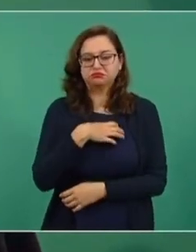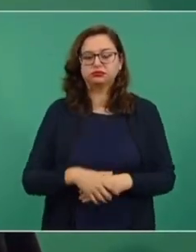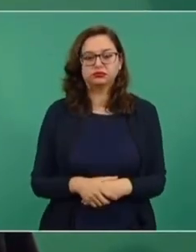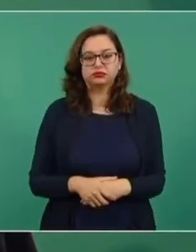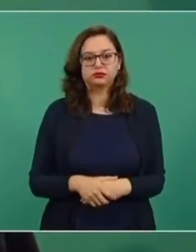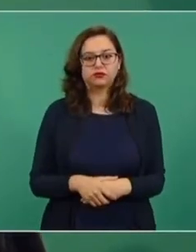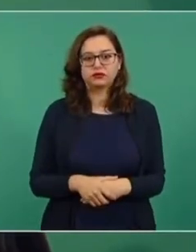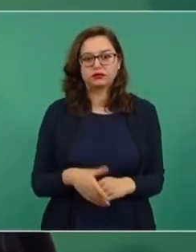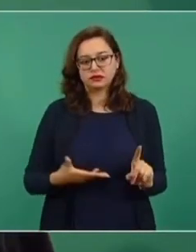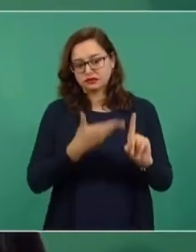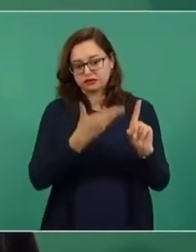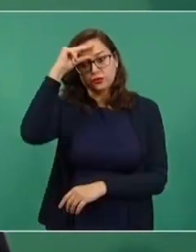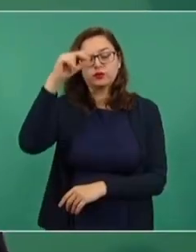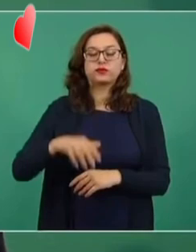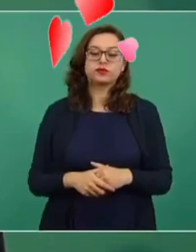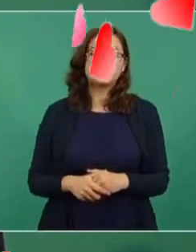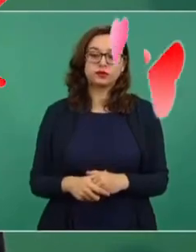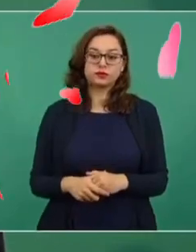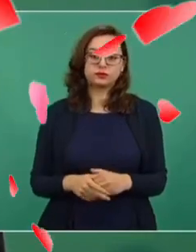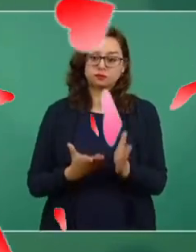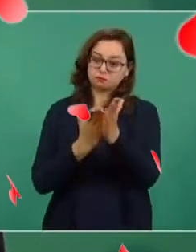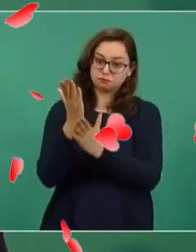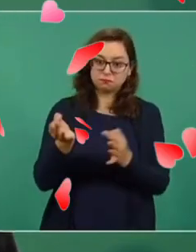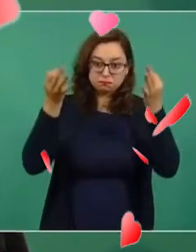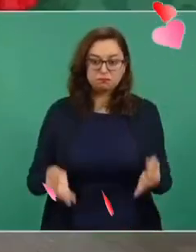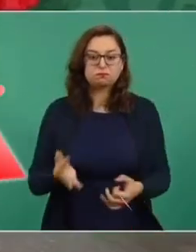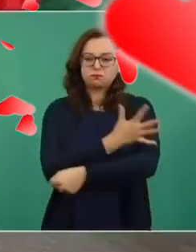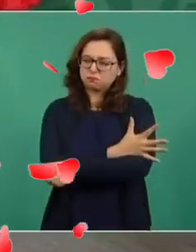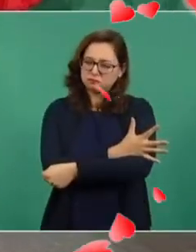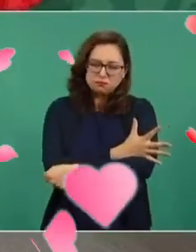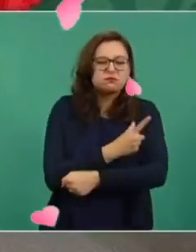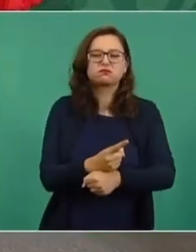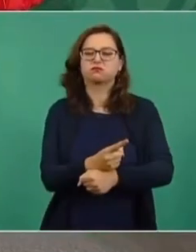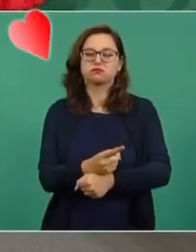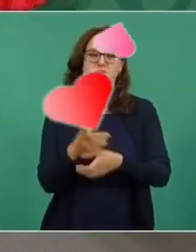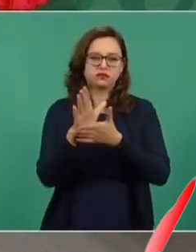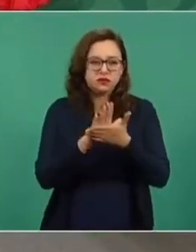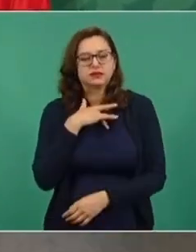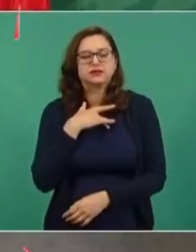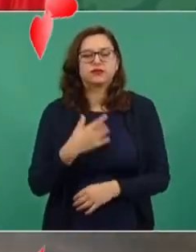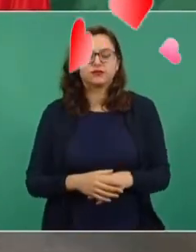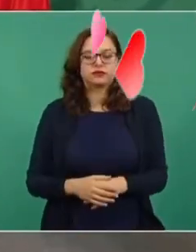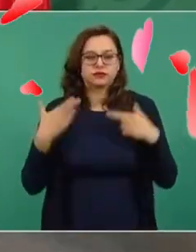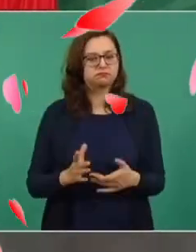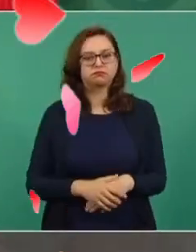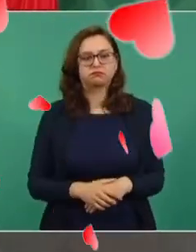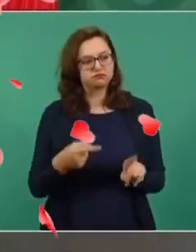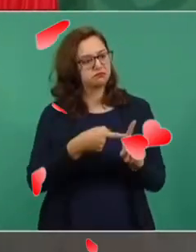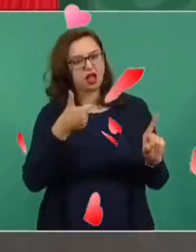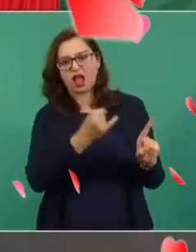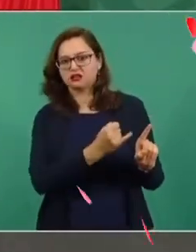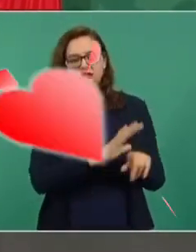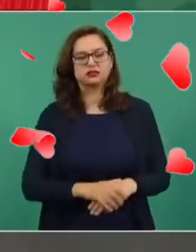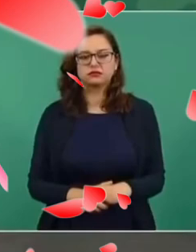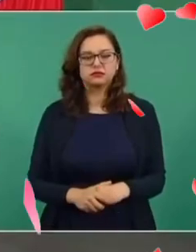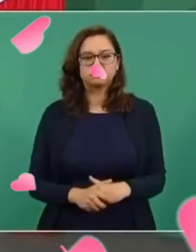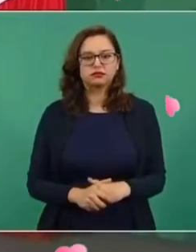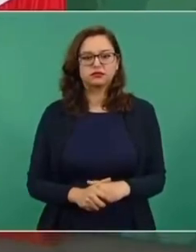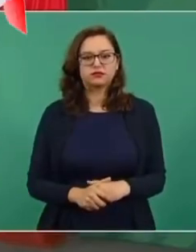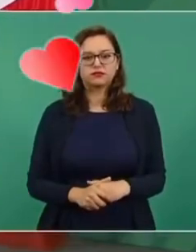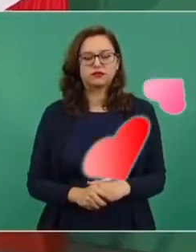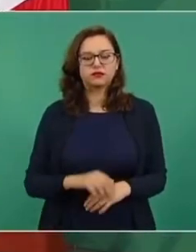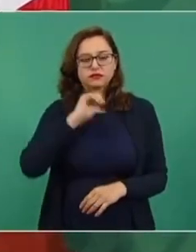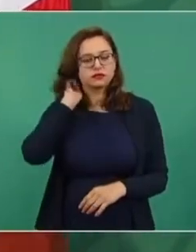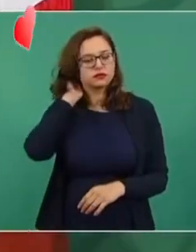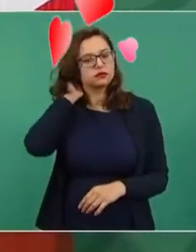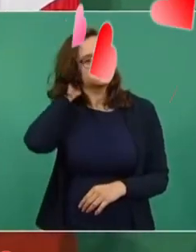Es un hombre sabio, recto, honesto, sensible, humano. Creo yo que haya